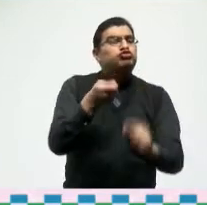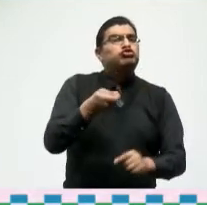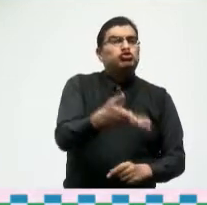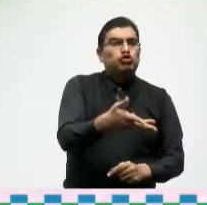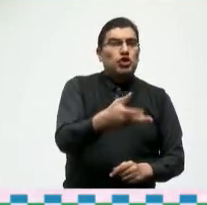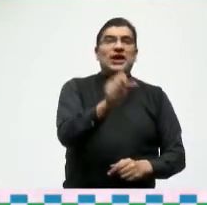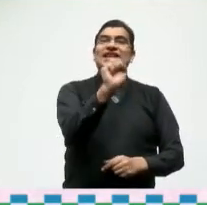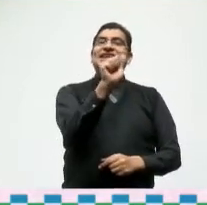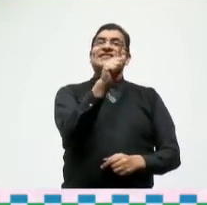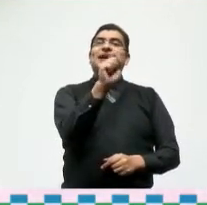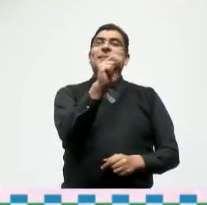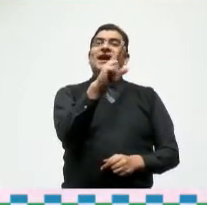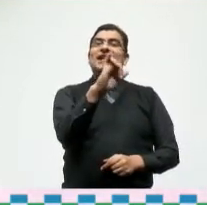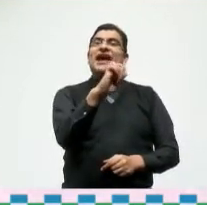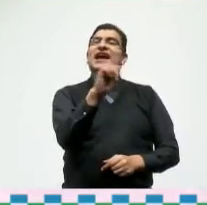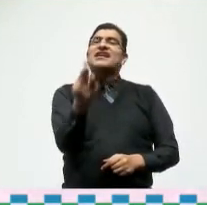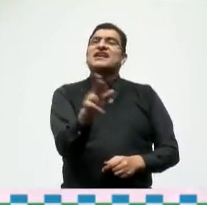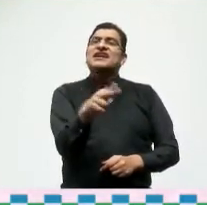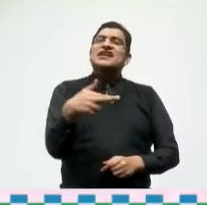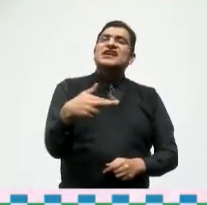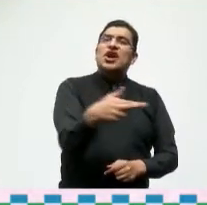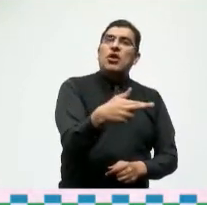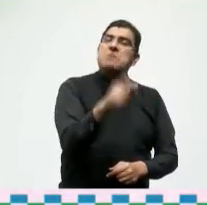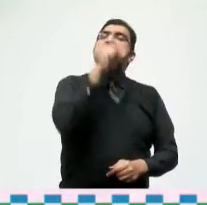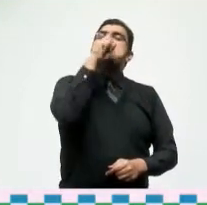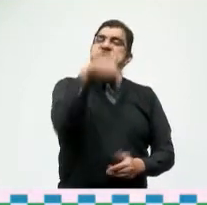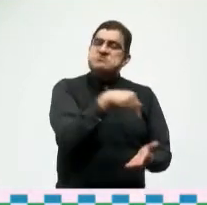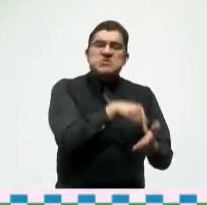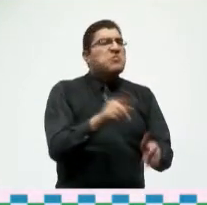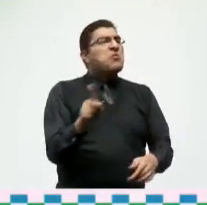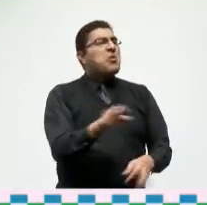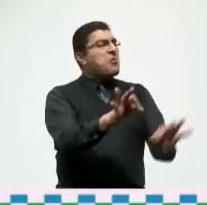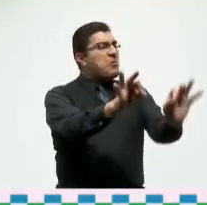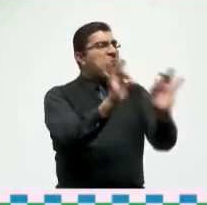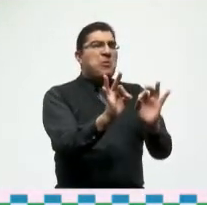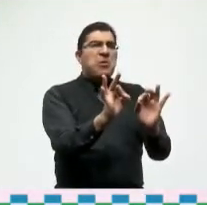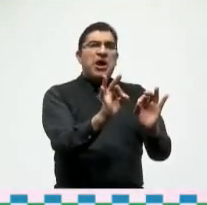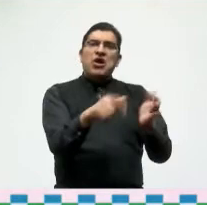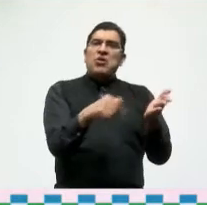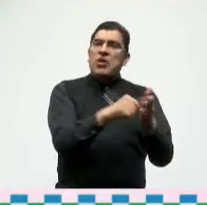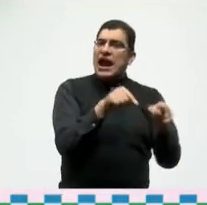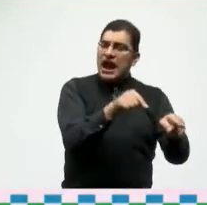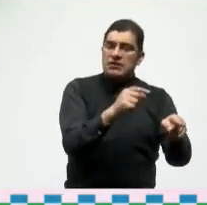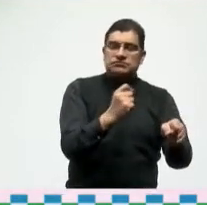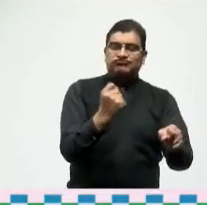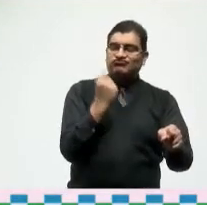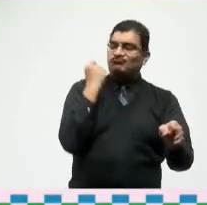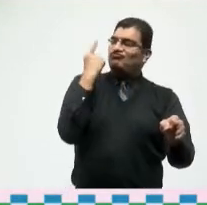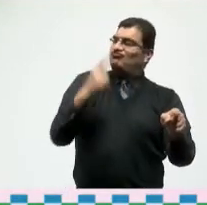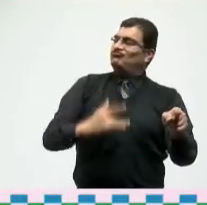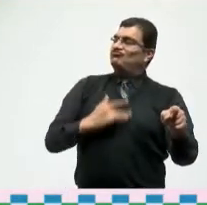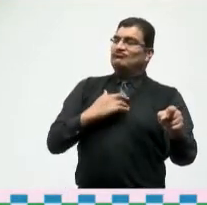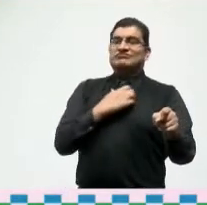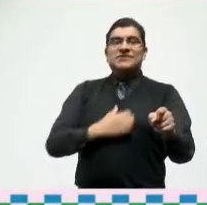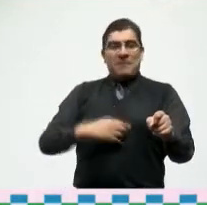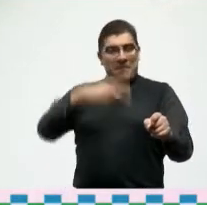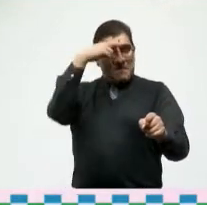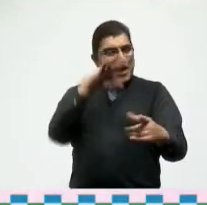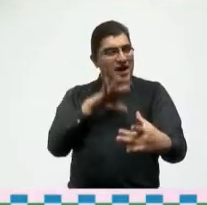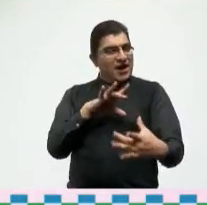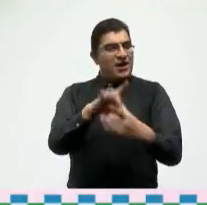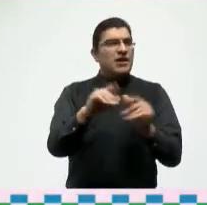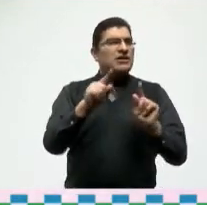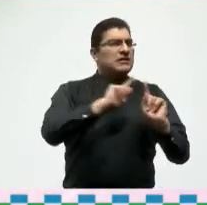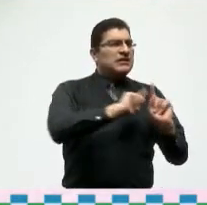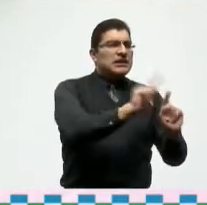Santa María del Río como pueblo mágico localidad que engalana México con el